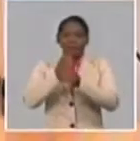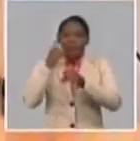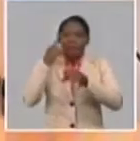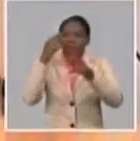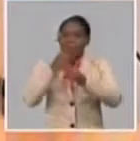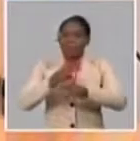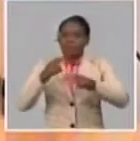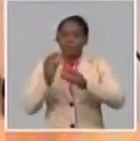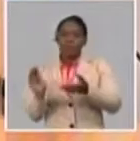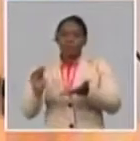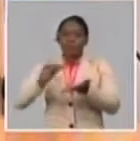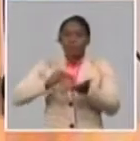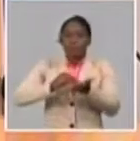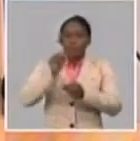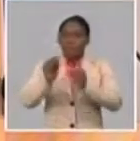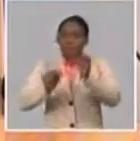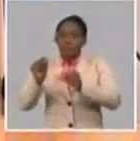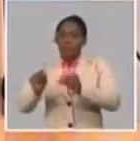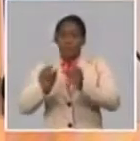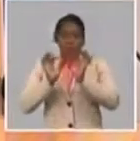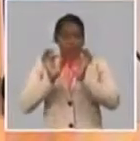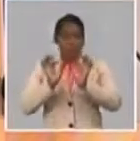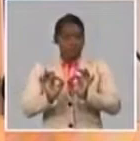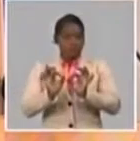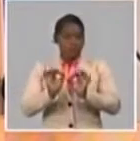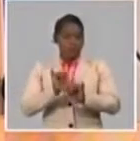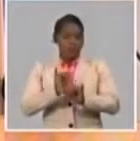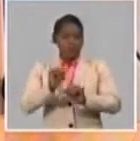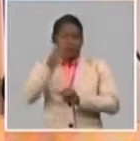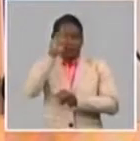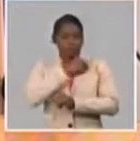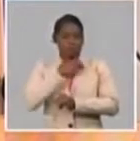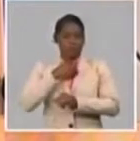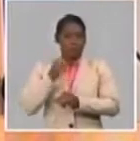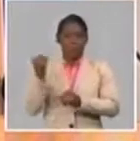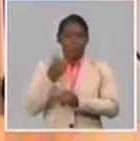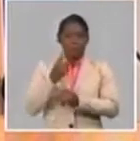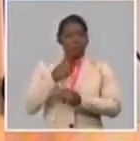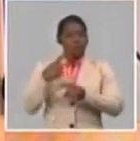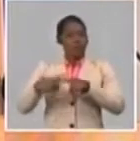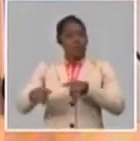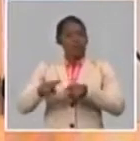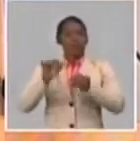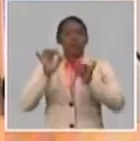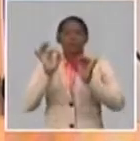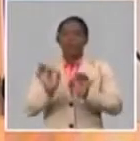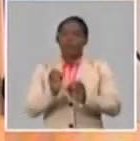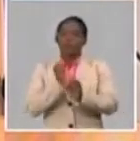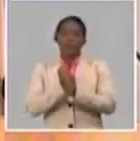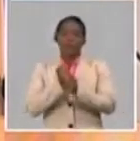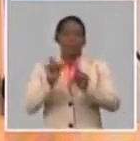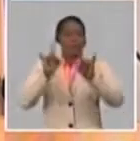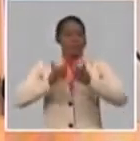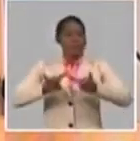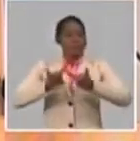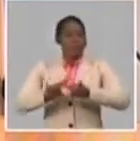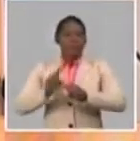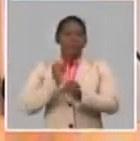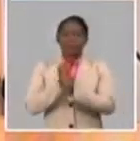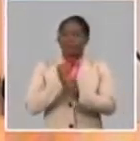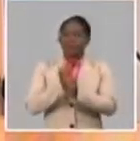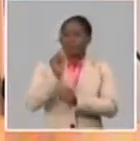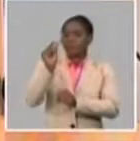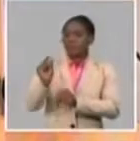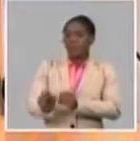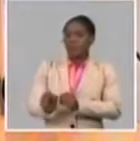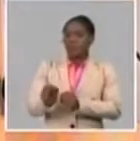incorporado personas que no son solamente del sector de la salud, sino también están las universidades, los trabajadores de